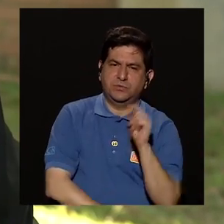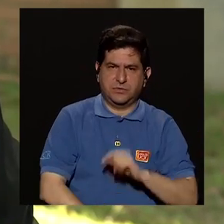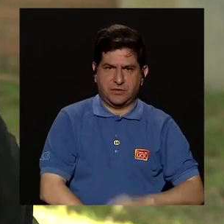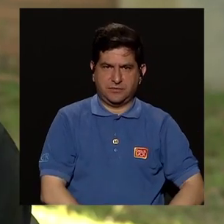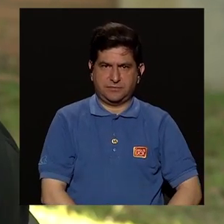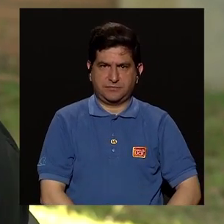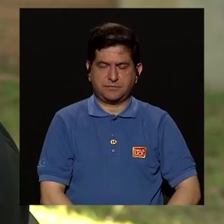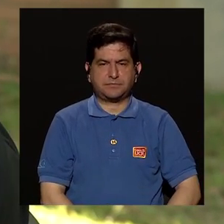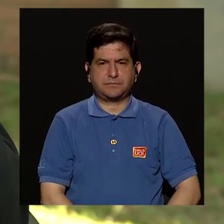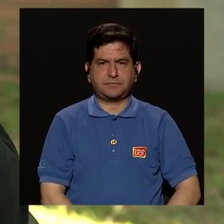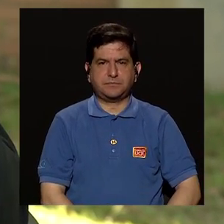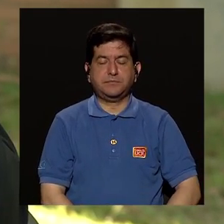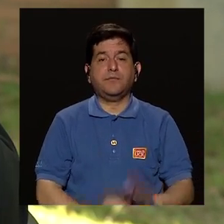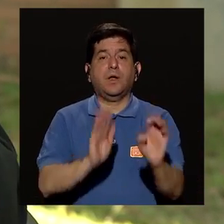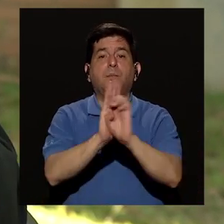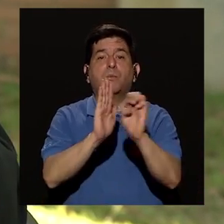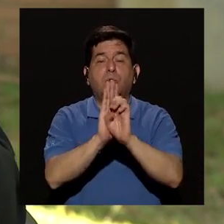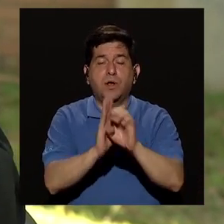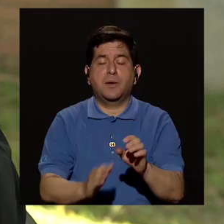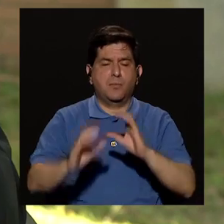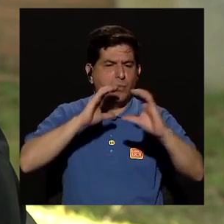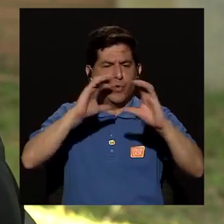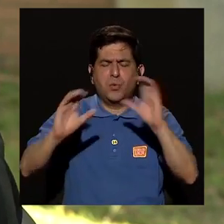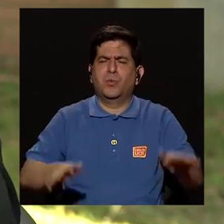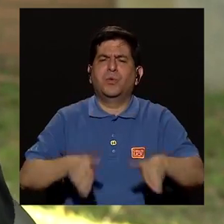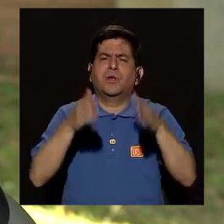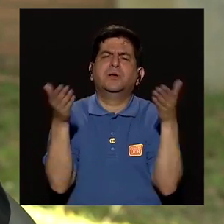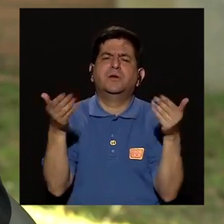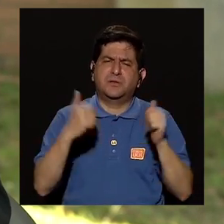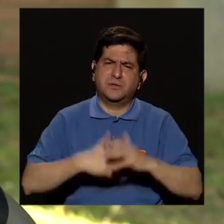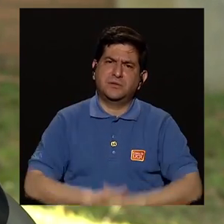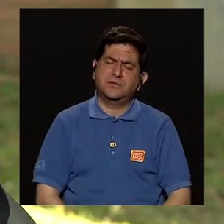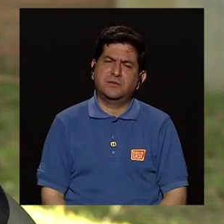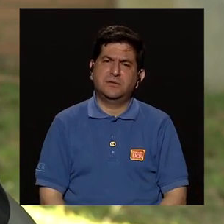ok, ¿cómo es, por ejemplo, que nos comunicamos?